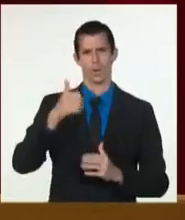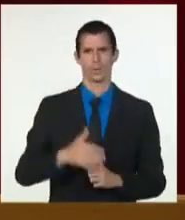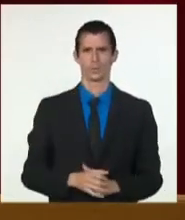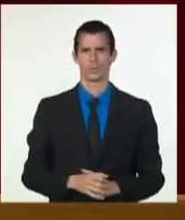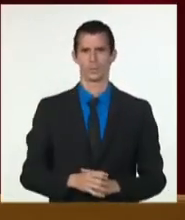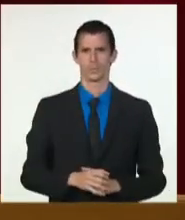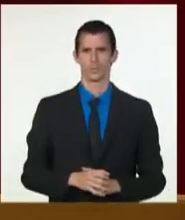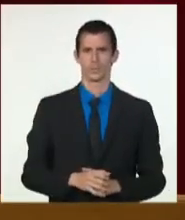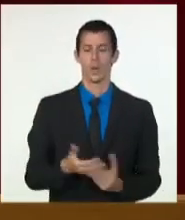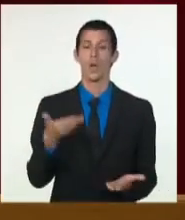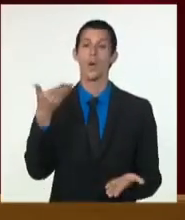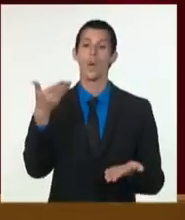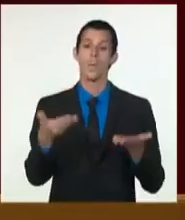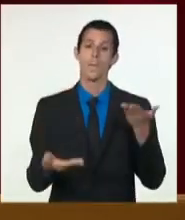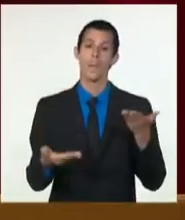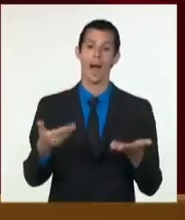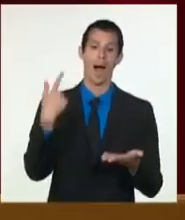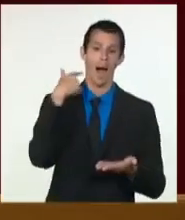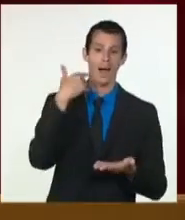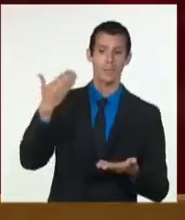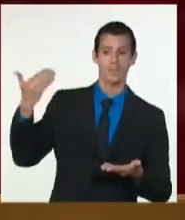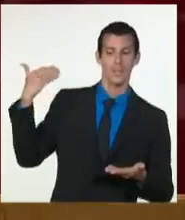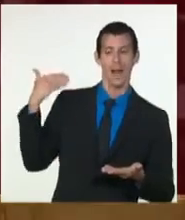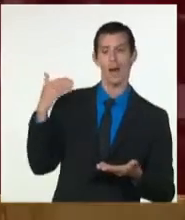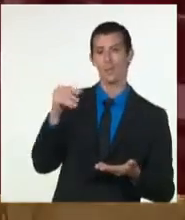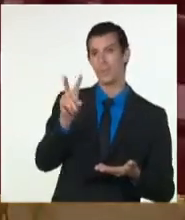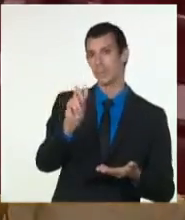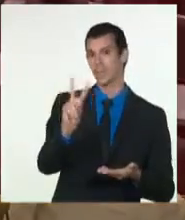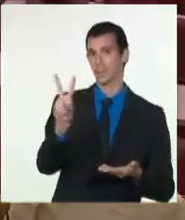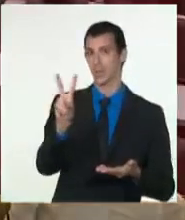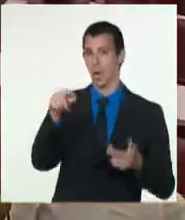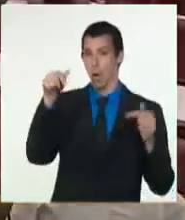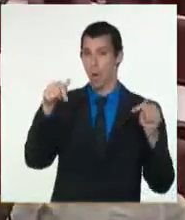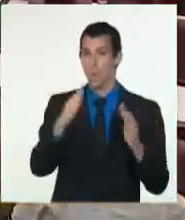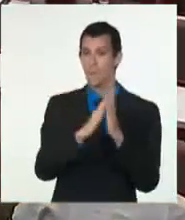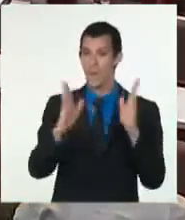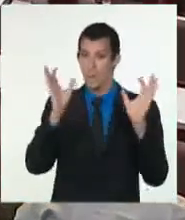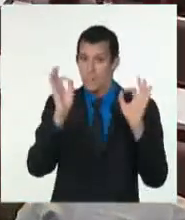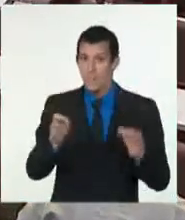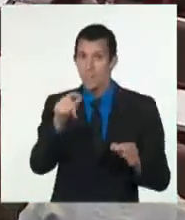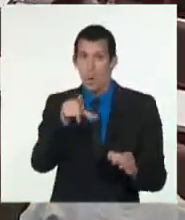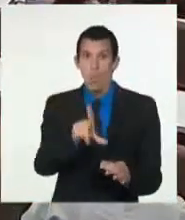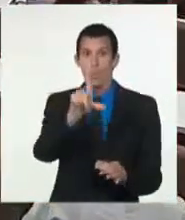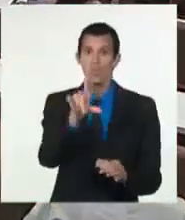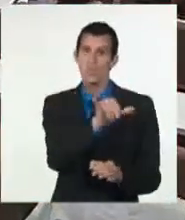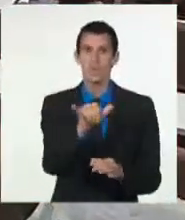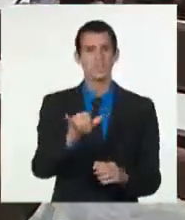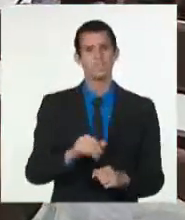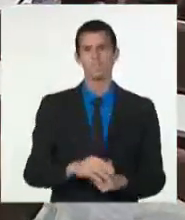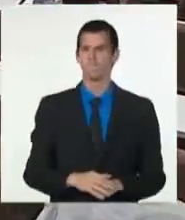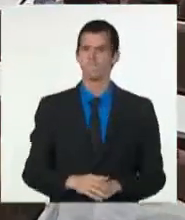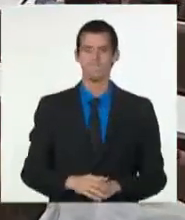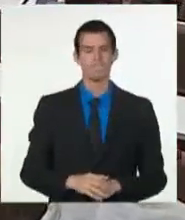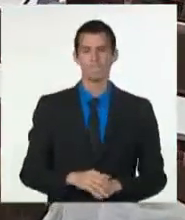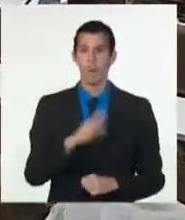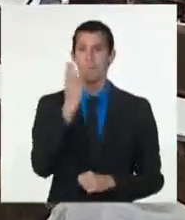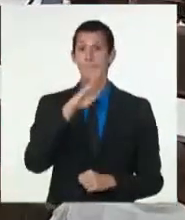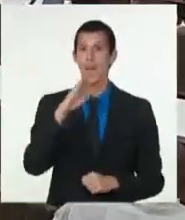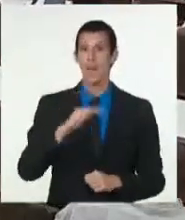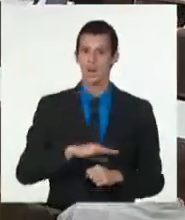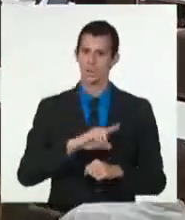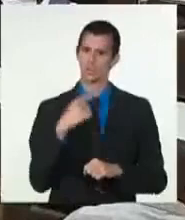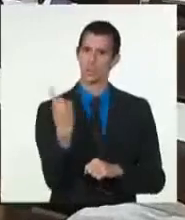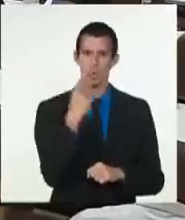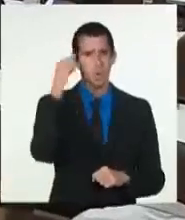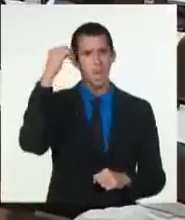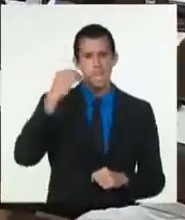el 2022, esto a pesar del incremento de la demanda. Gracias al esfuerzo y la